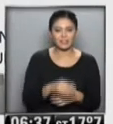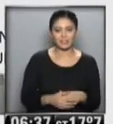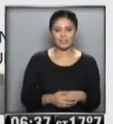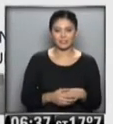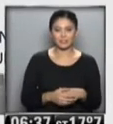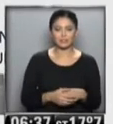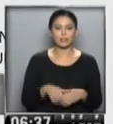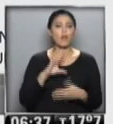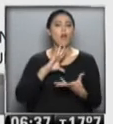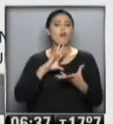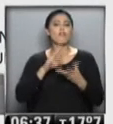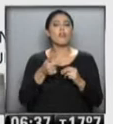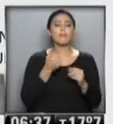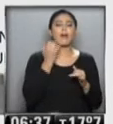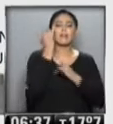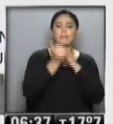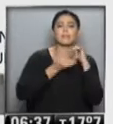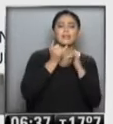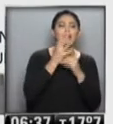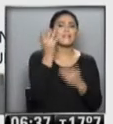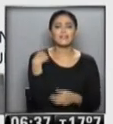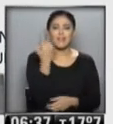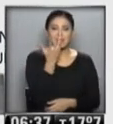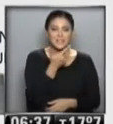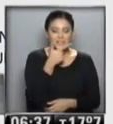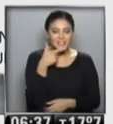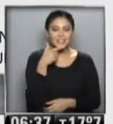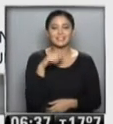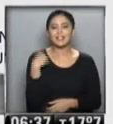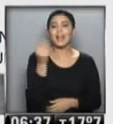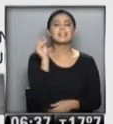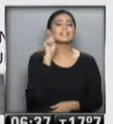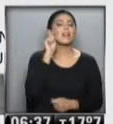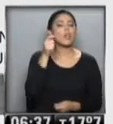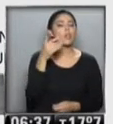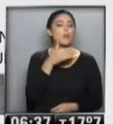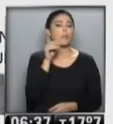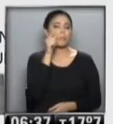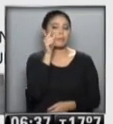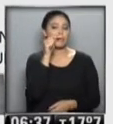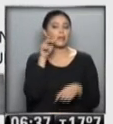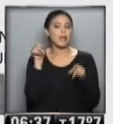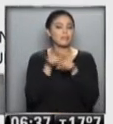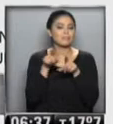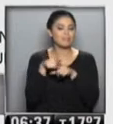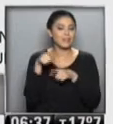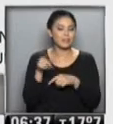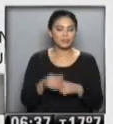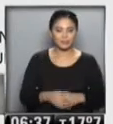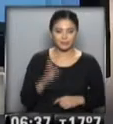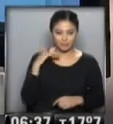gusta mucho... ...tu forma de pronosticar... ...saluda a mis hermanos... ...y a mi padre... ...que están en Tucumán... ...besitos... ...tucumanos queridos...